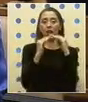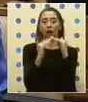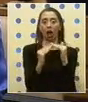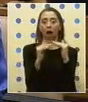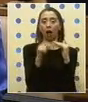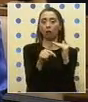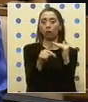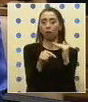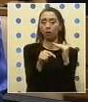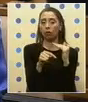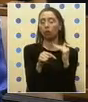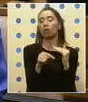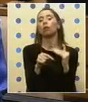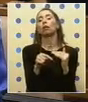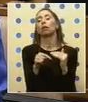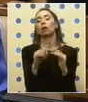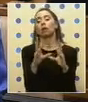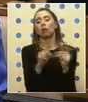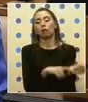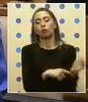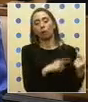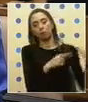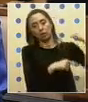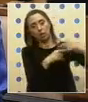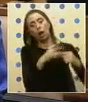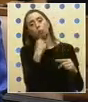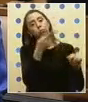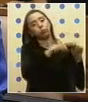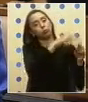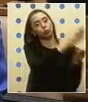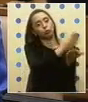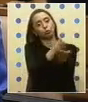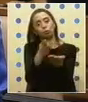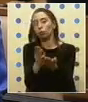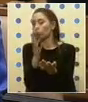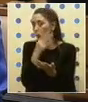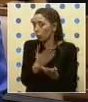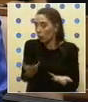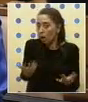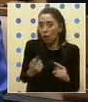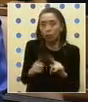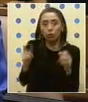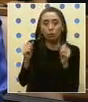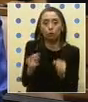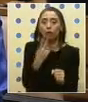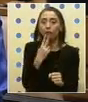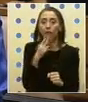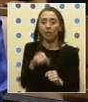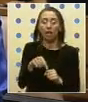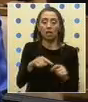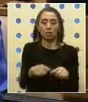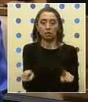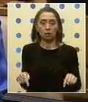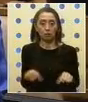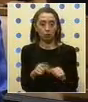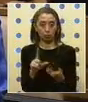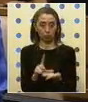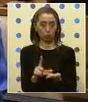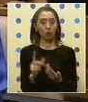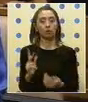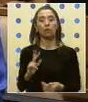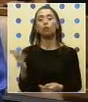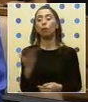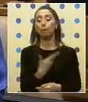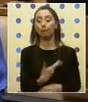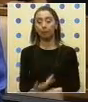y que realmente son de familia y sucesiones en que no tienen otra posibilidad de vivir en esas casas. Por lo tanto, señor